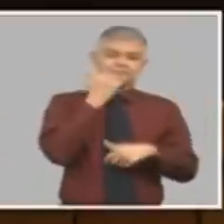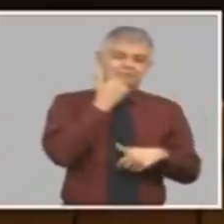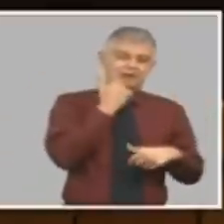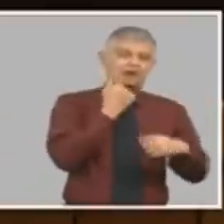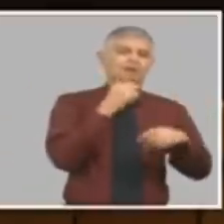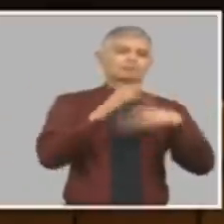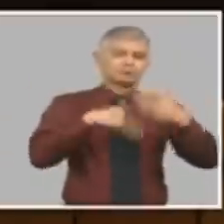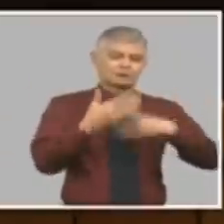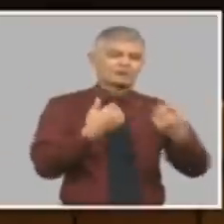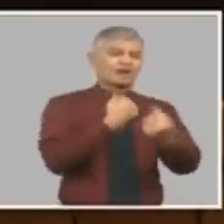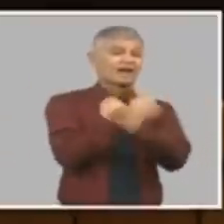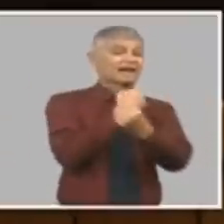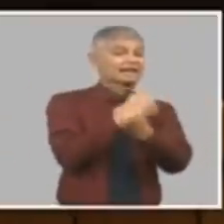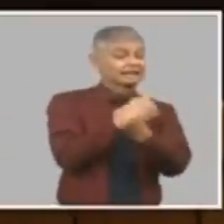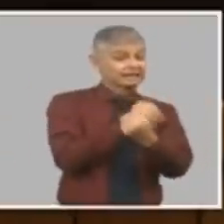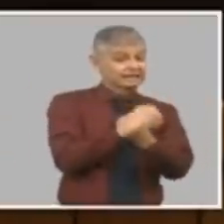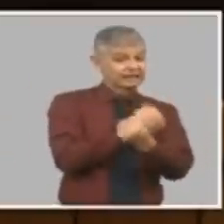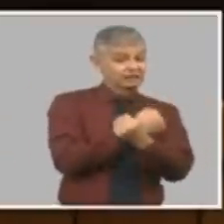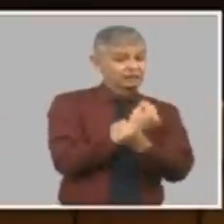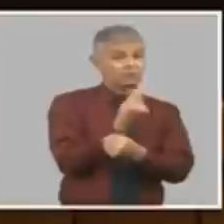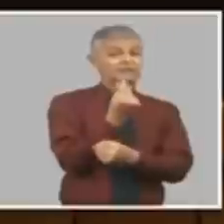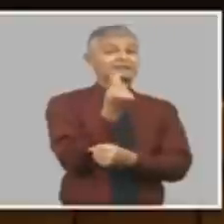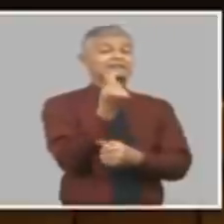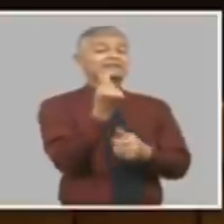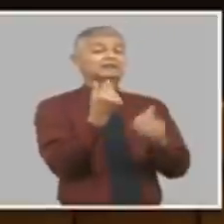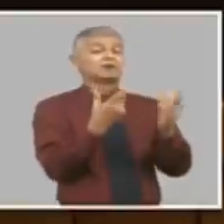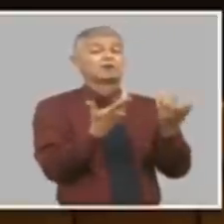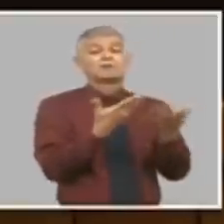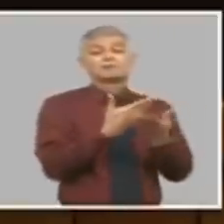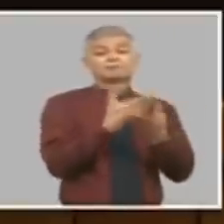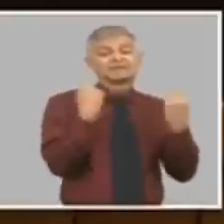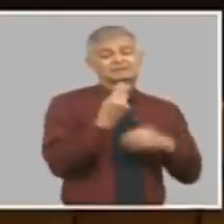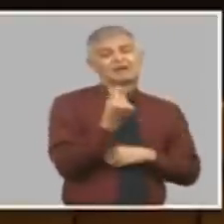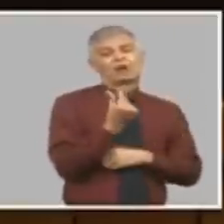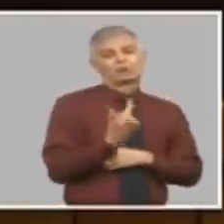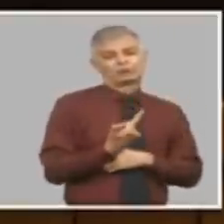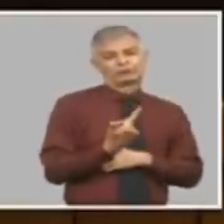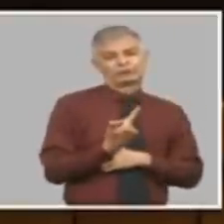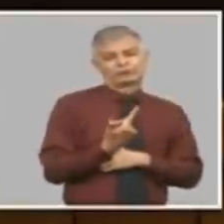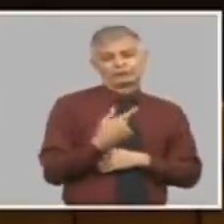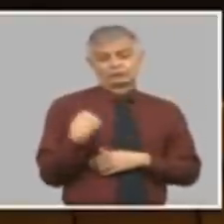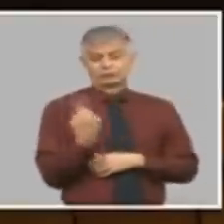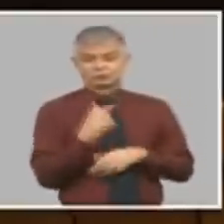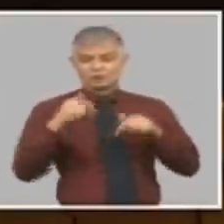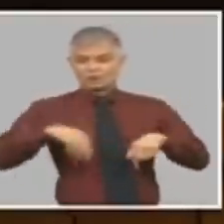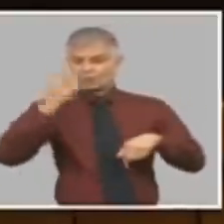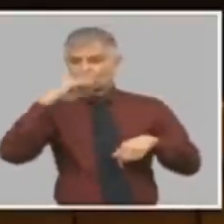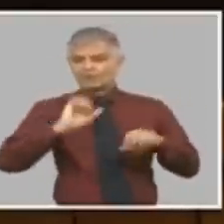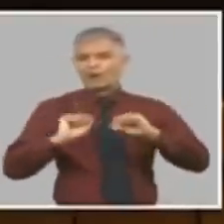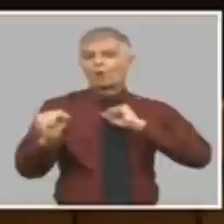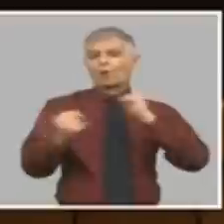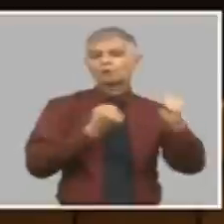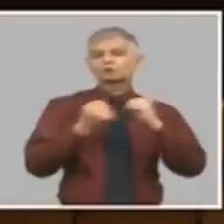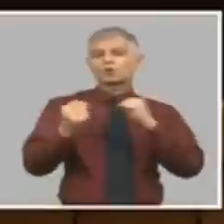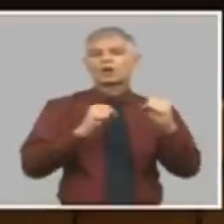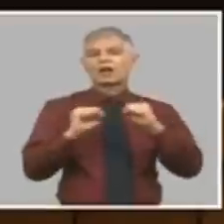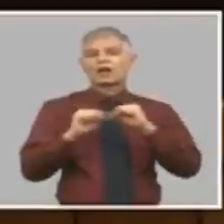por tanto el clic de lo que nosotros vamos a hacer en Cuba es controlar la inflación